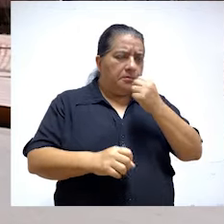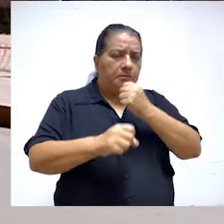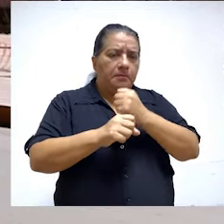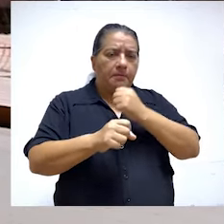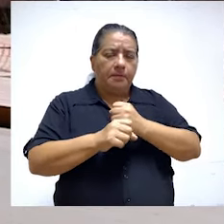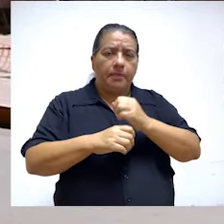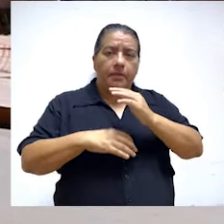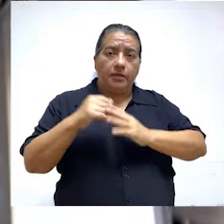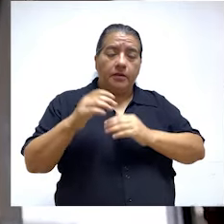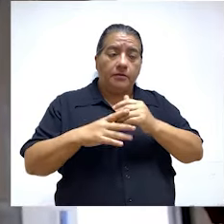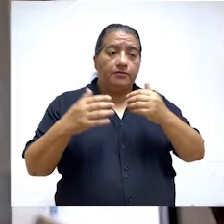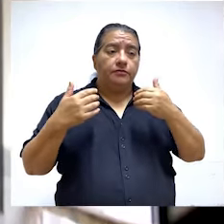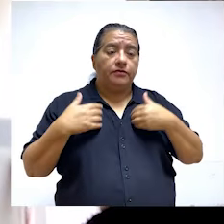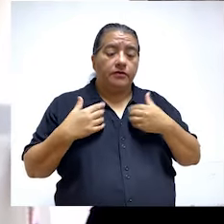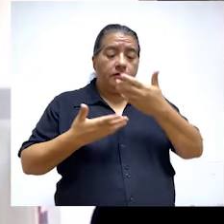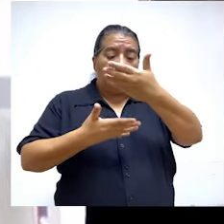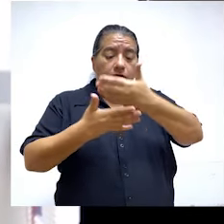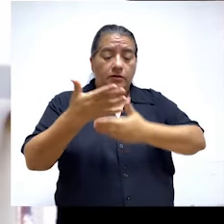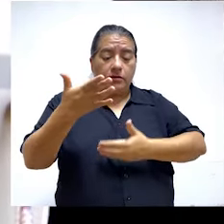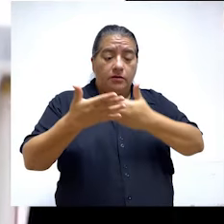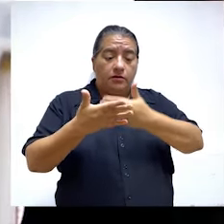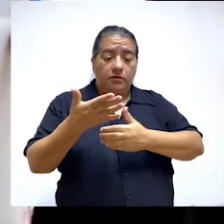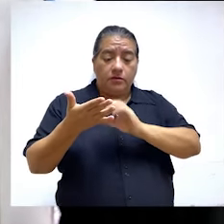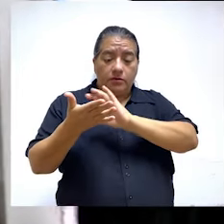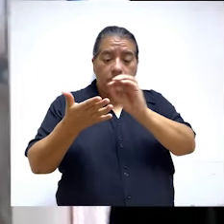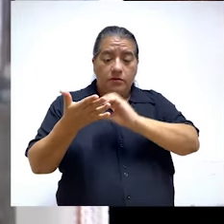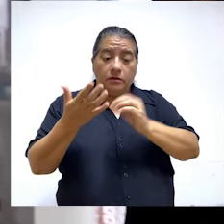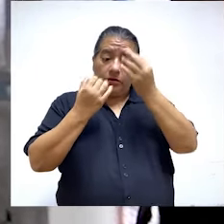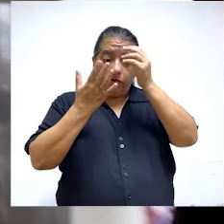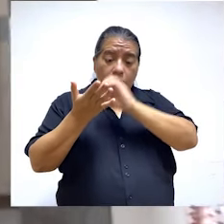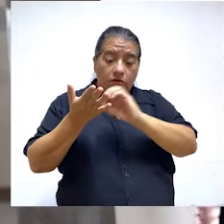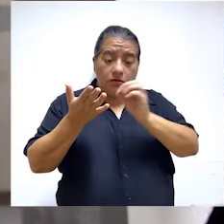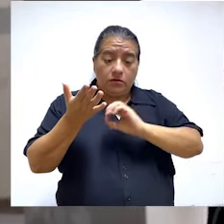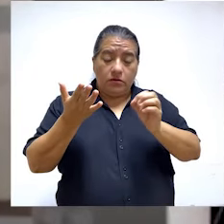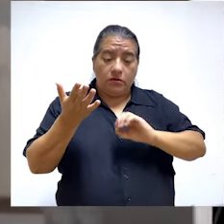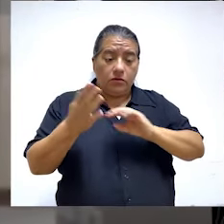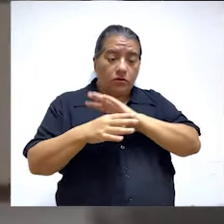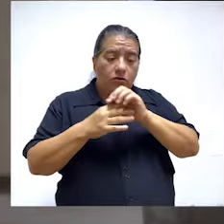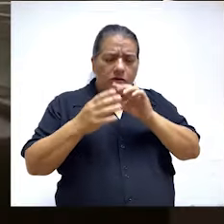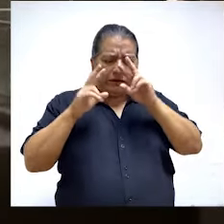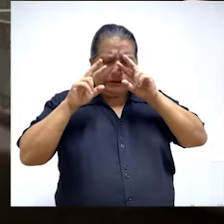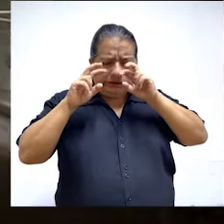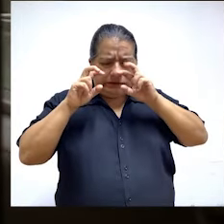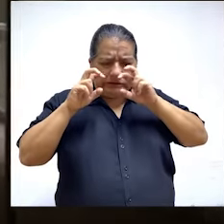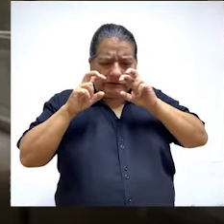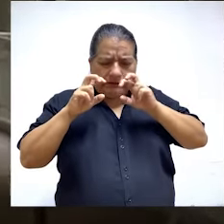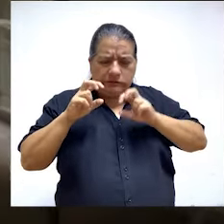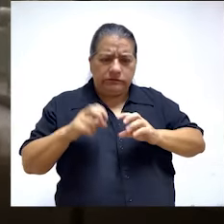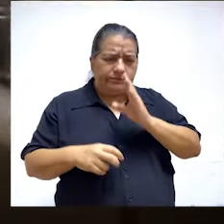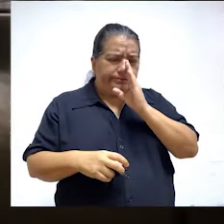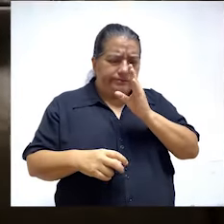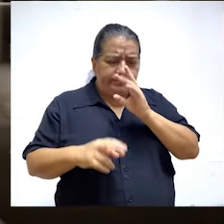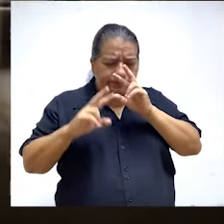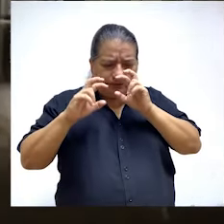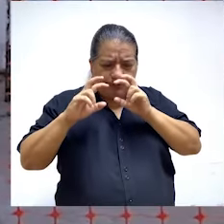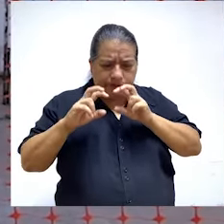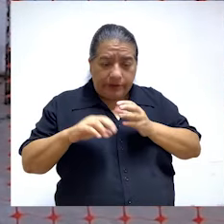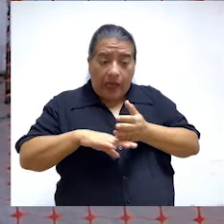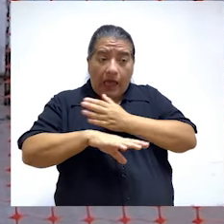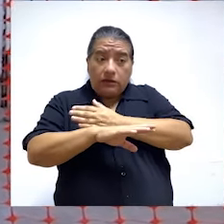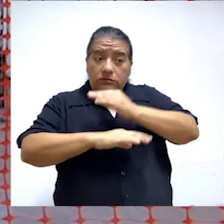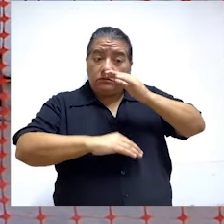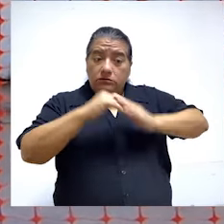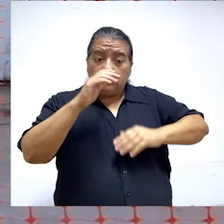se requerirá que la obra cuente con un expediente técnico adecuado, ya que ahora serán revisados rigurosamente antes de proceder a la